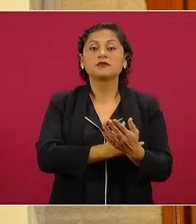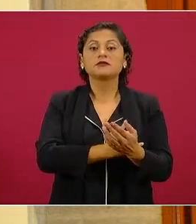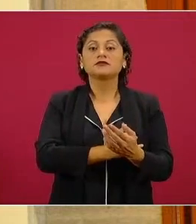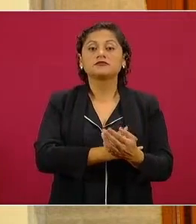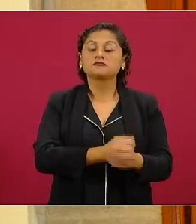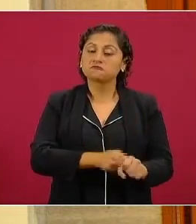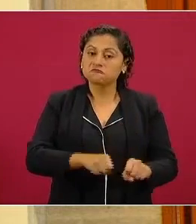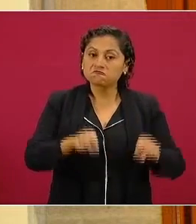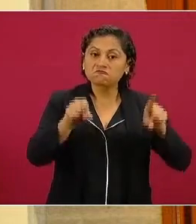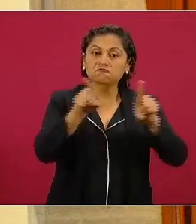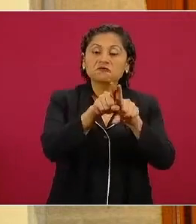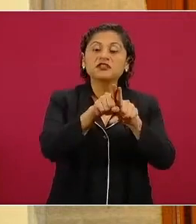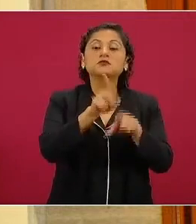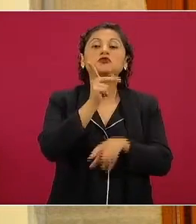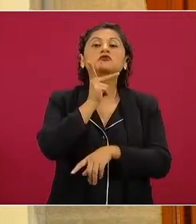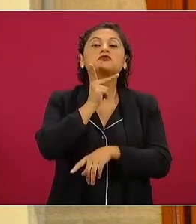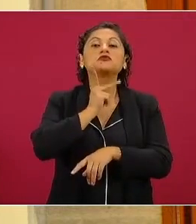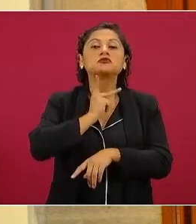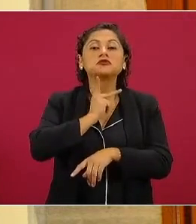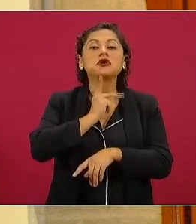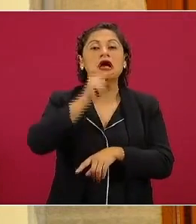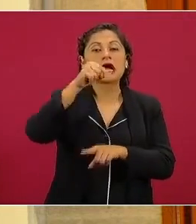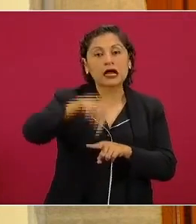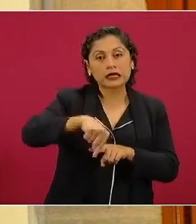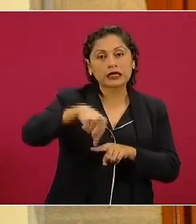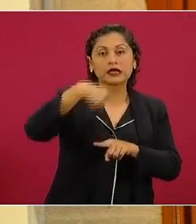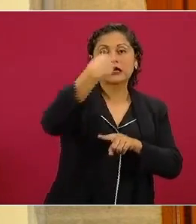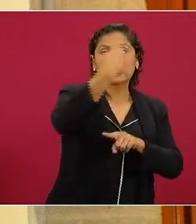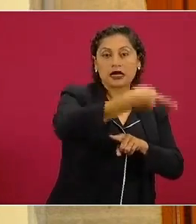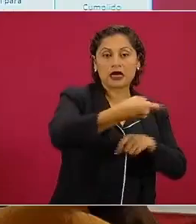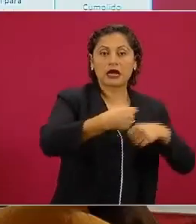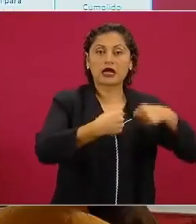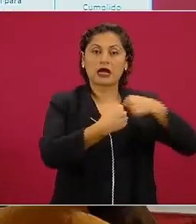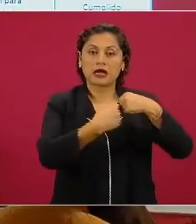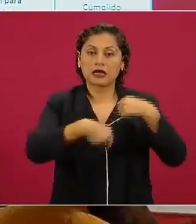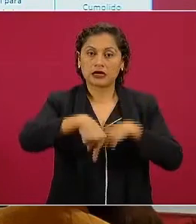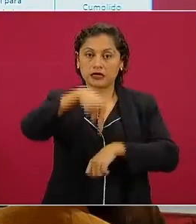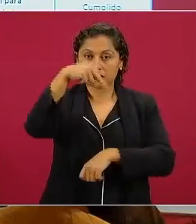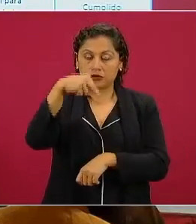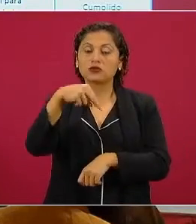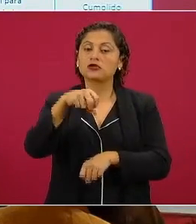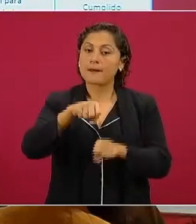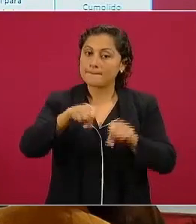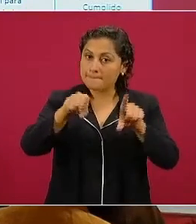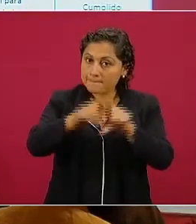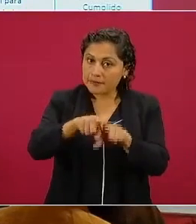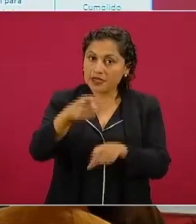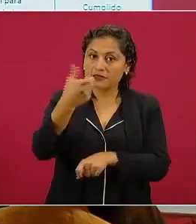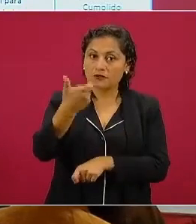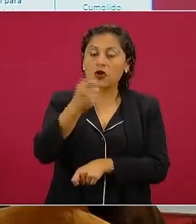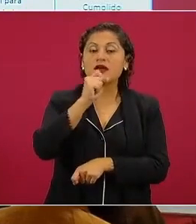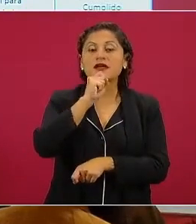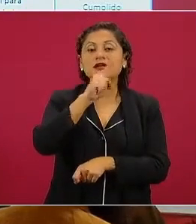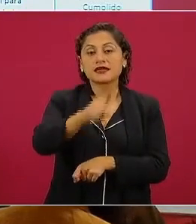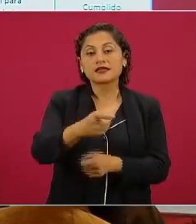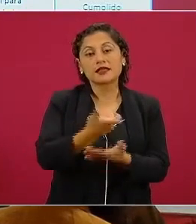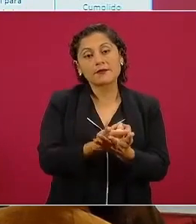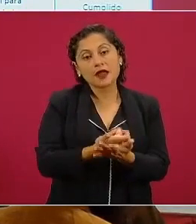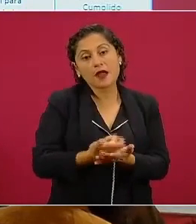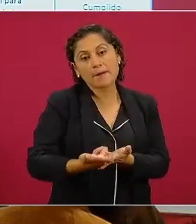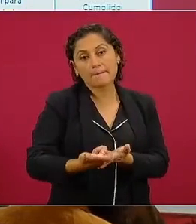los combustibles de este y de aquel lado de la frontera y aumentará al doble el salario mínimo cumplido